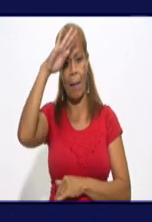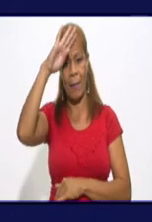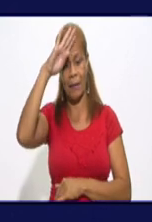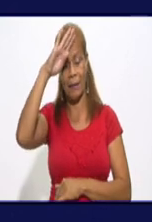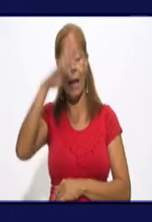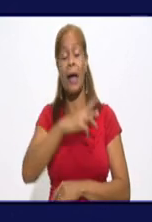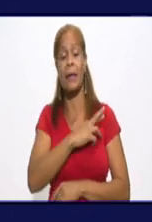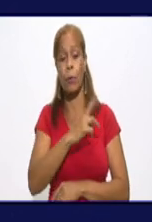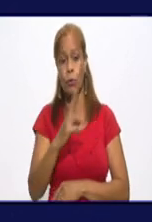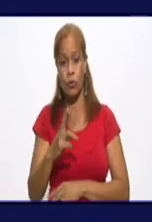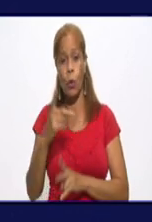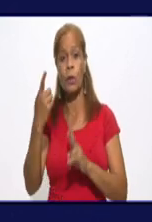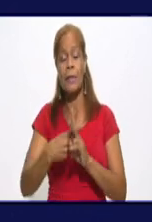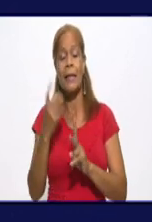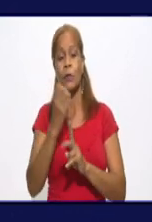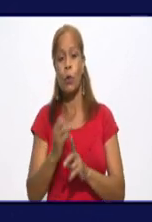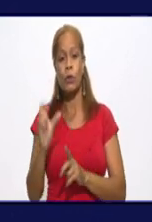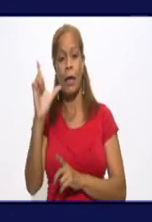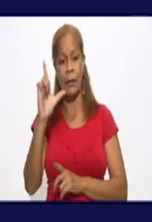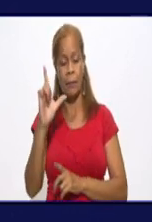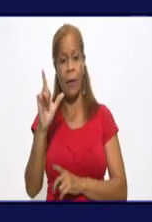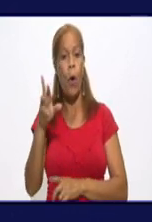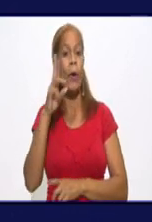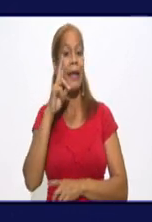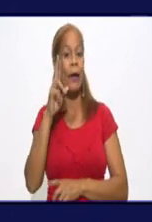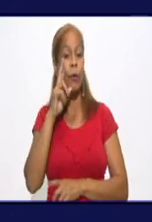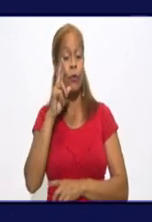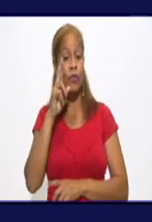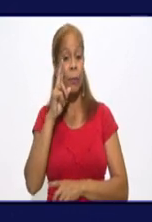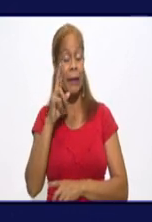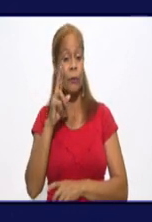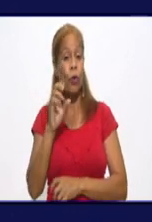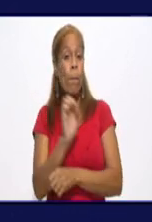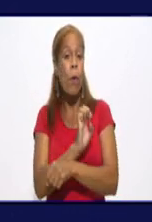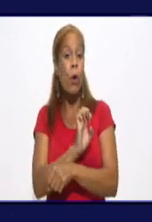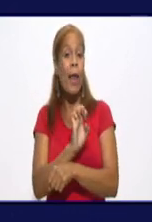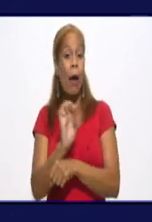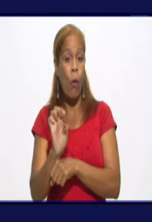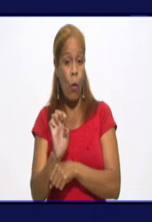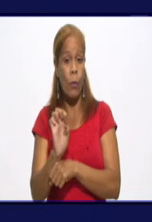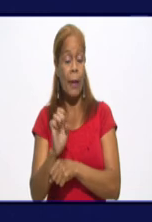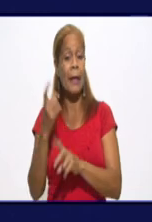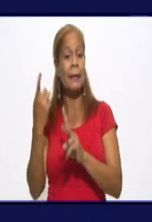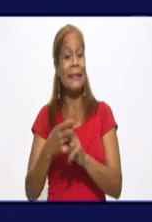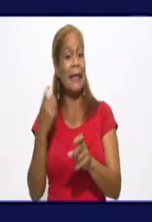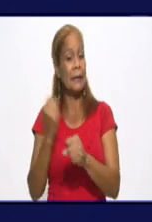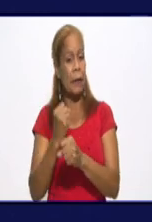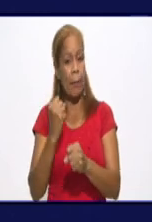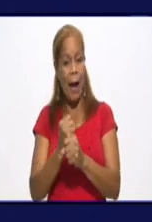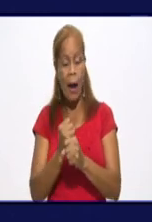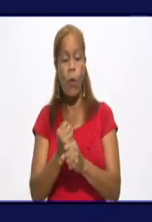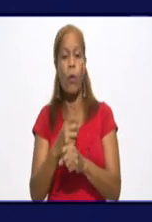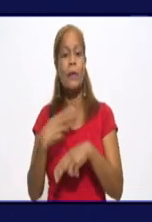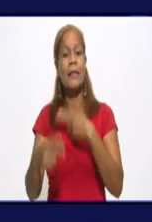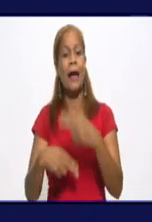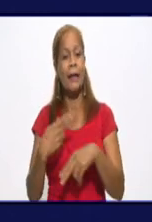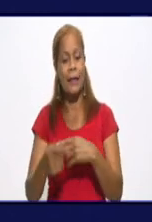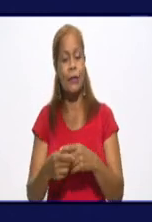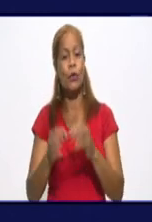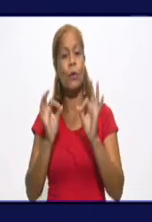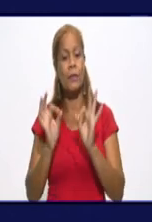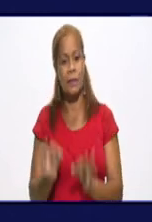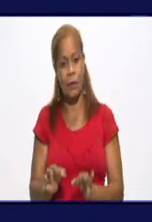revolución y el socialismo. Reconocimiento por la obra y el aporte significativo que han hecho y la absoluta seguridad